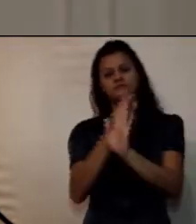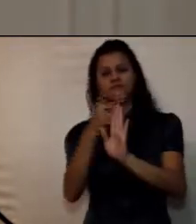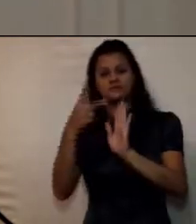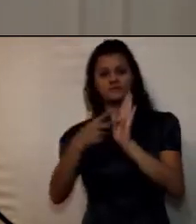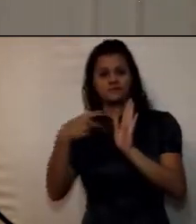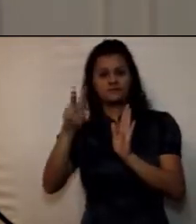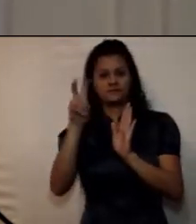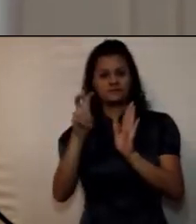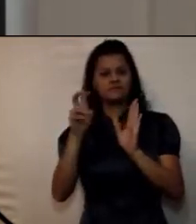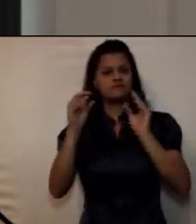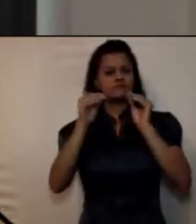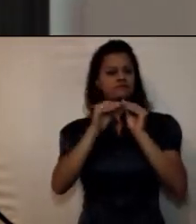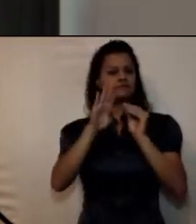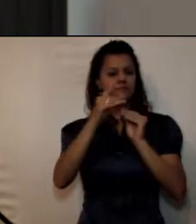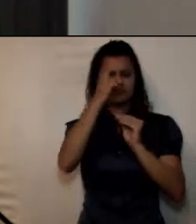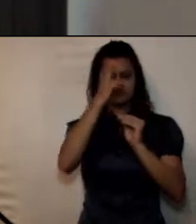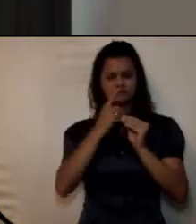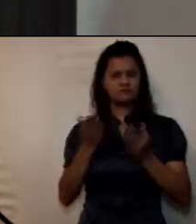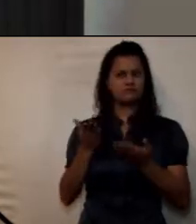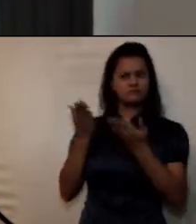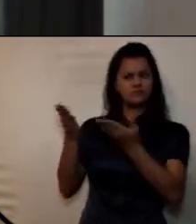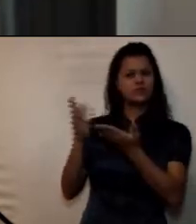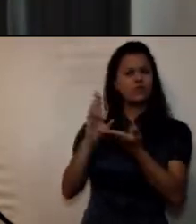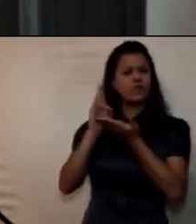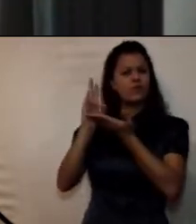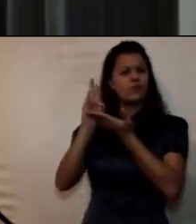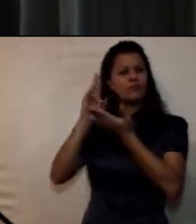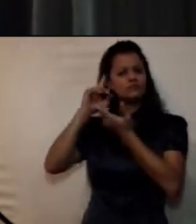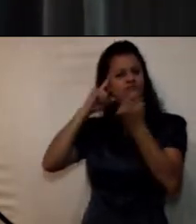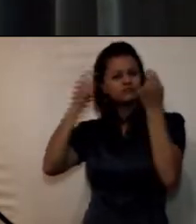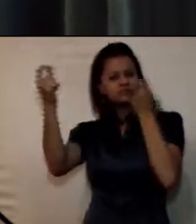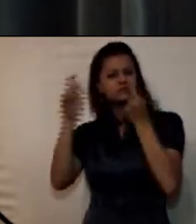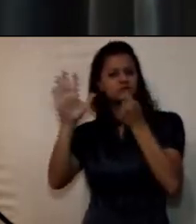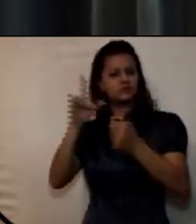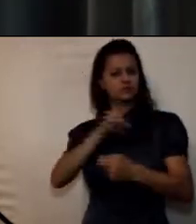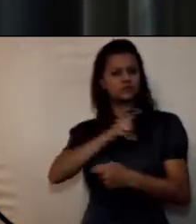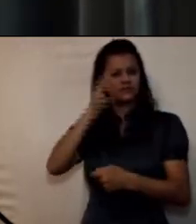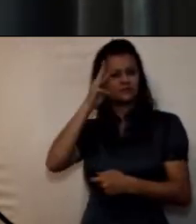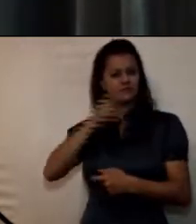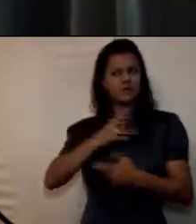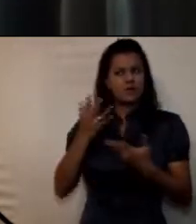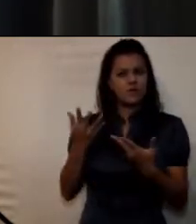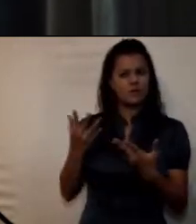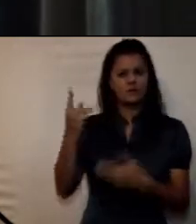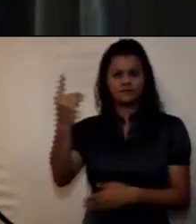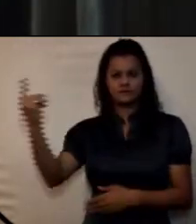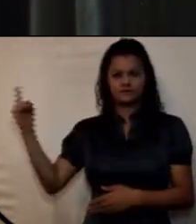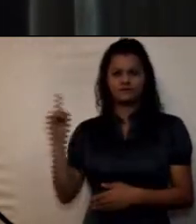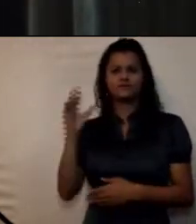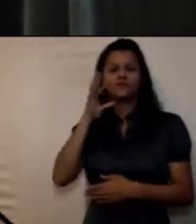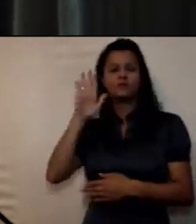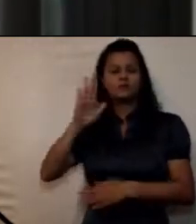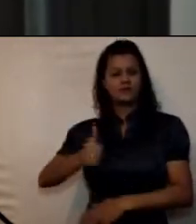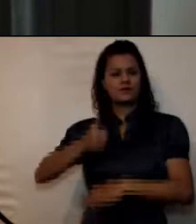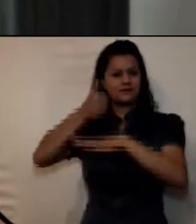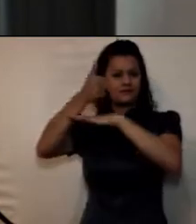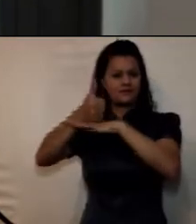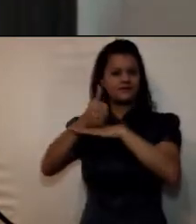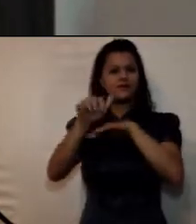de la Universidad Militar Nueva Granada a cargo del doctor José William Caso Salgado, jefe de la Oficina Asesora de Planeación.